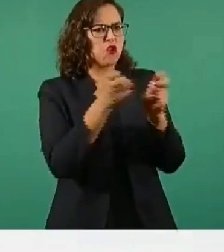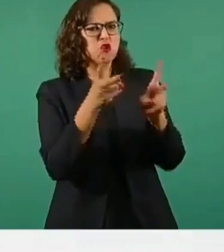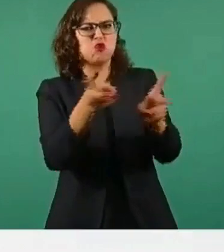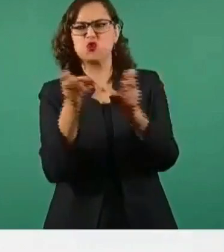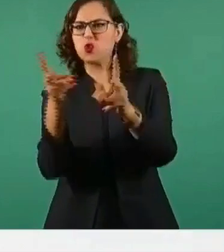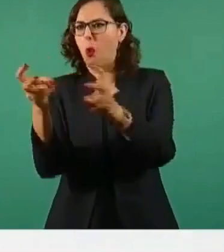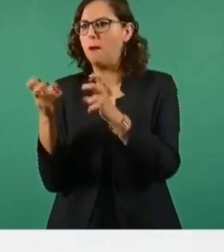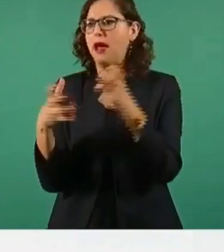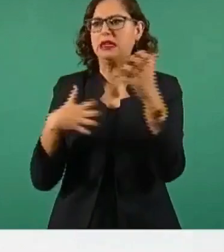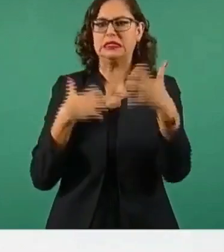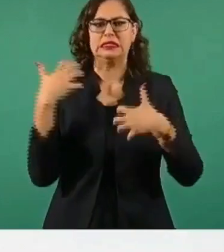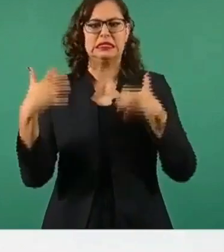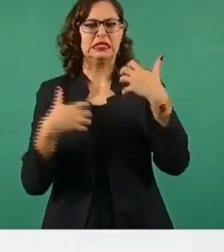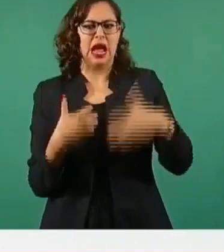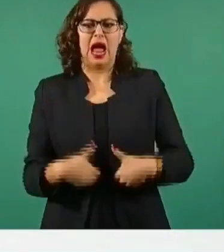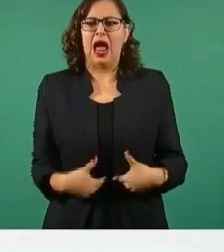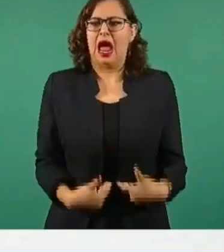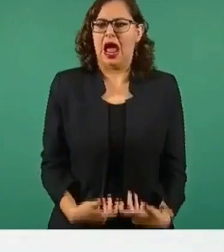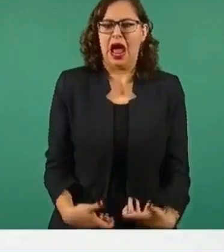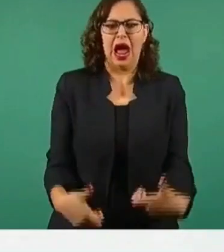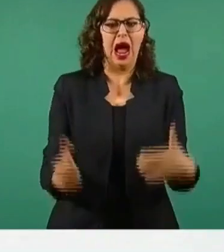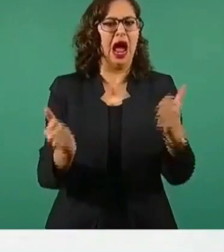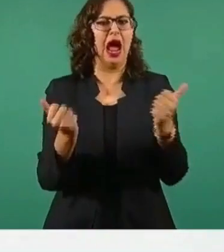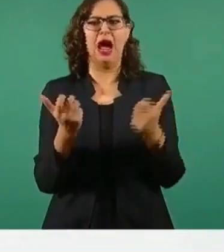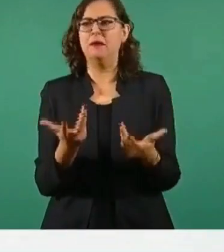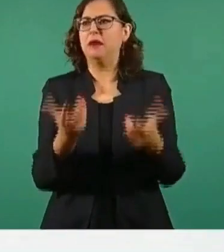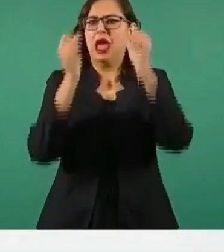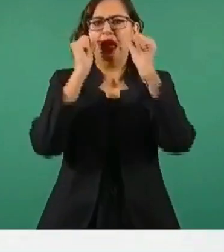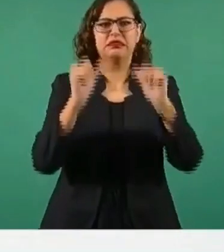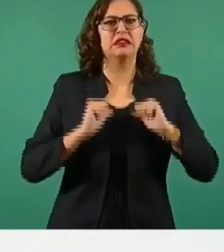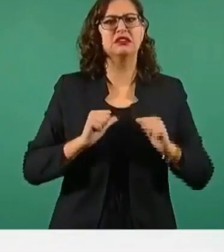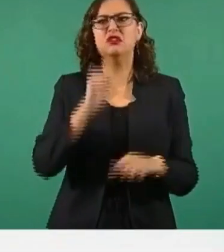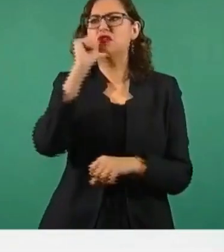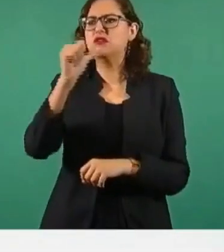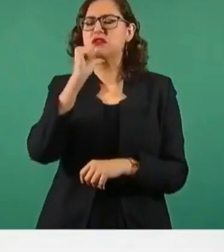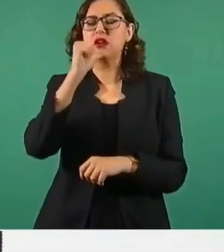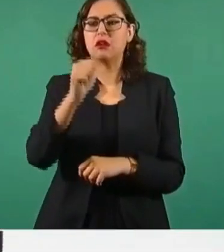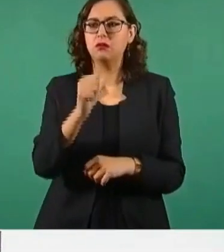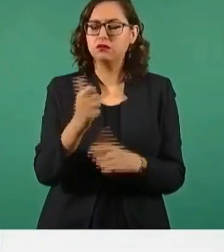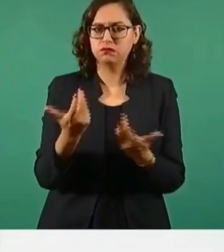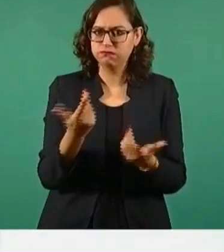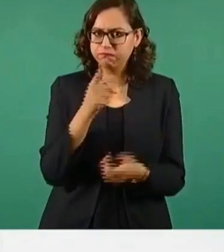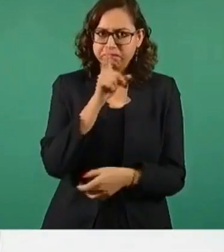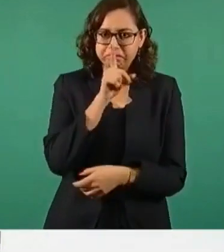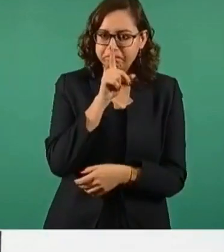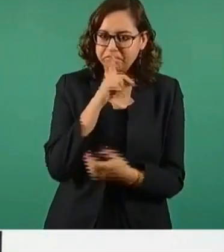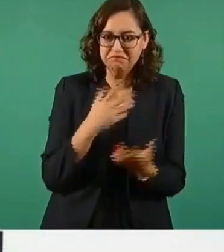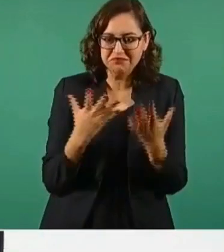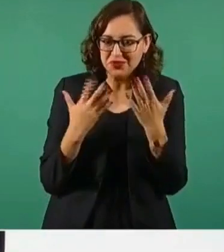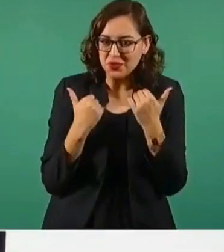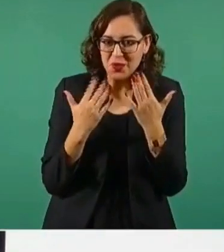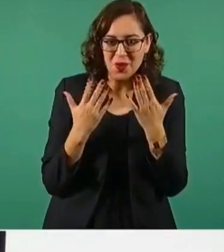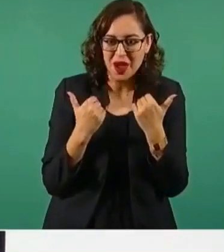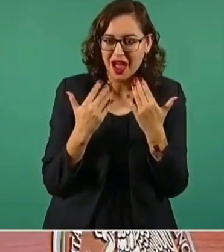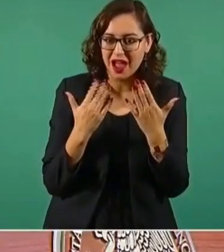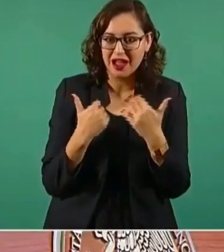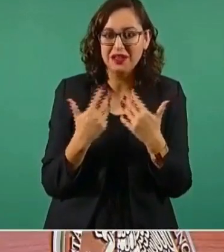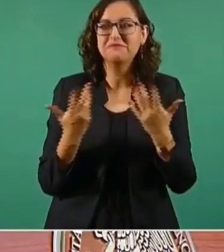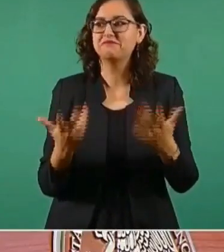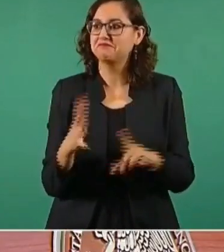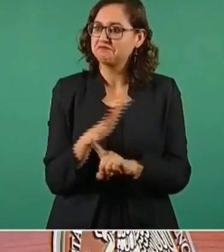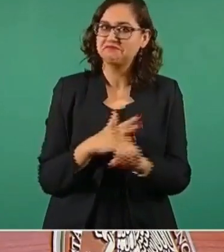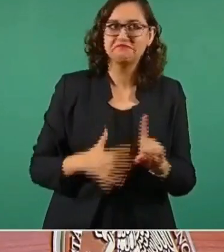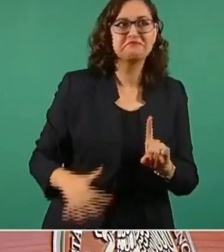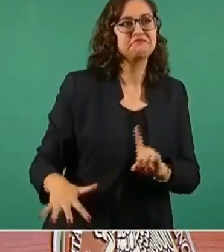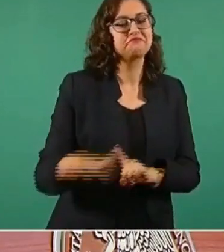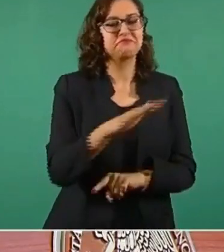o desesperación por hambre o desatención a las necesidades básicas de la gente. Hay paz social